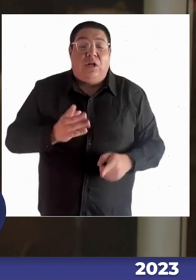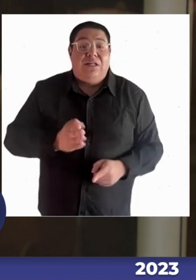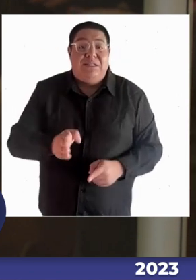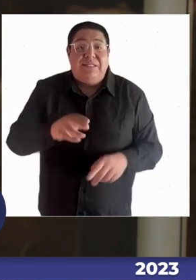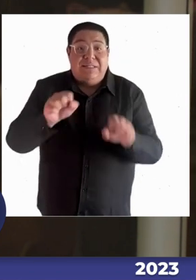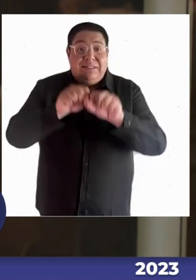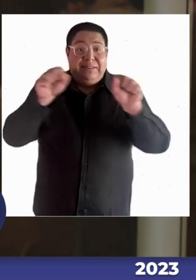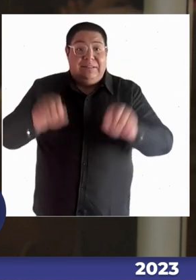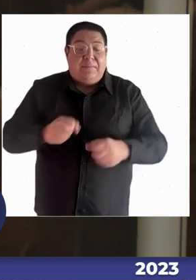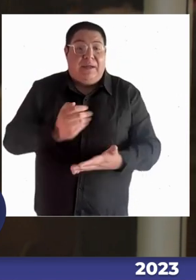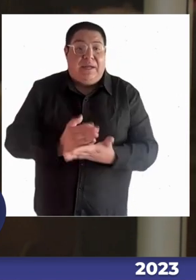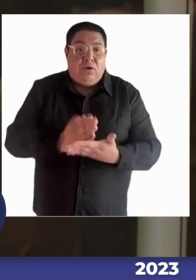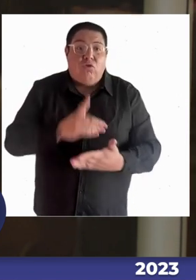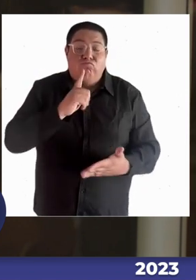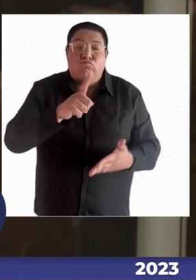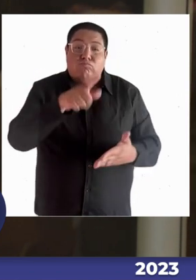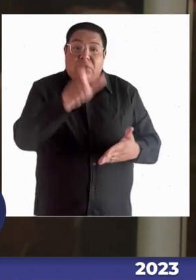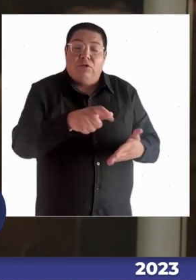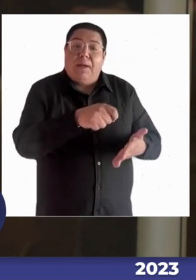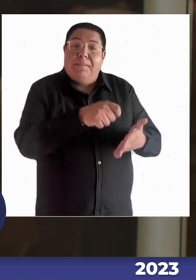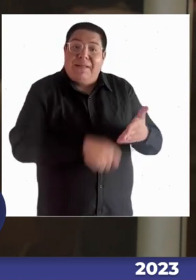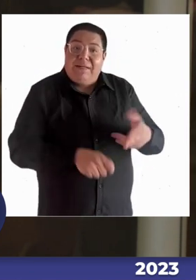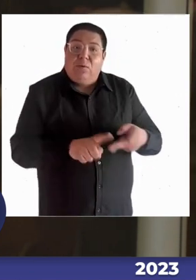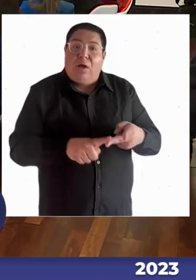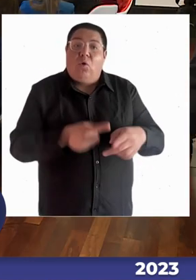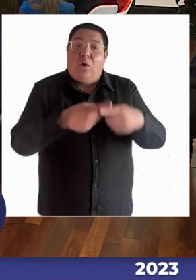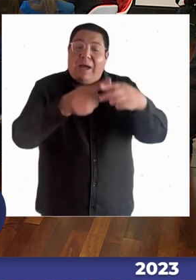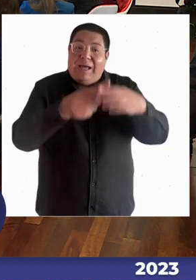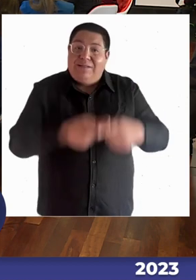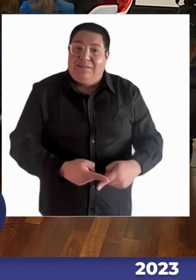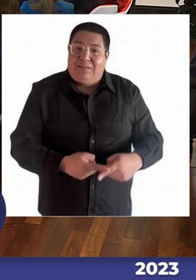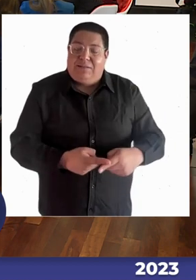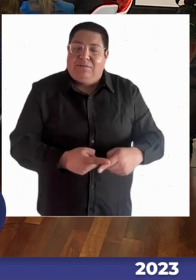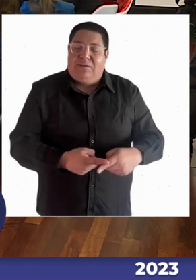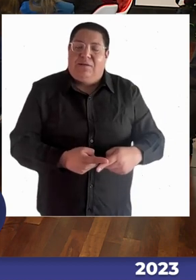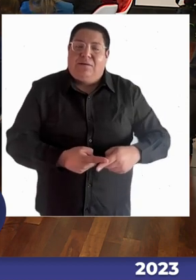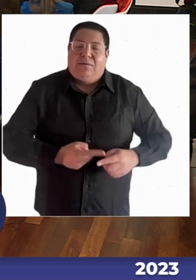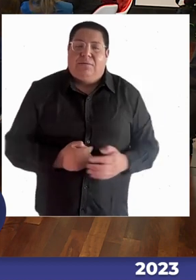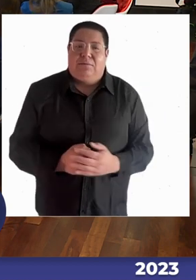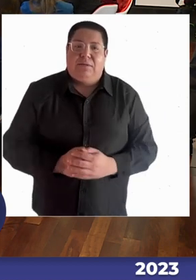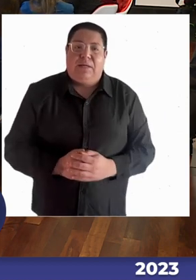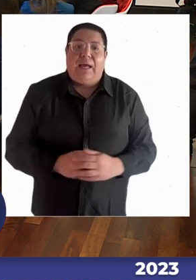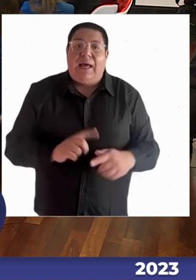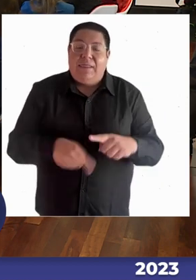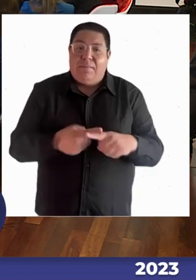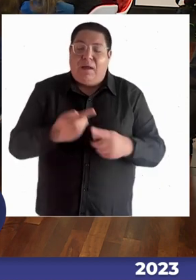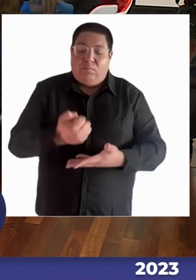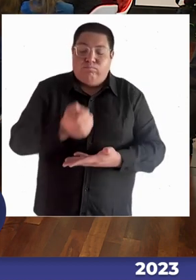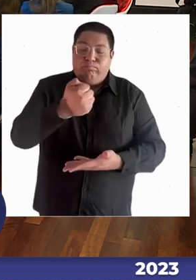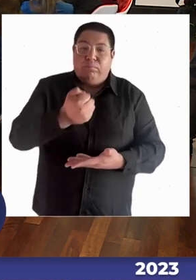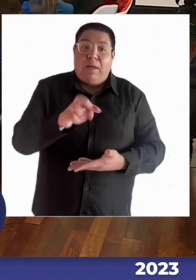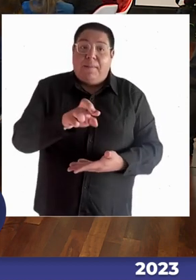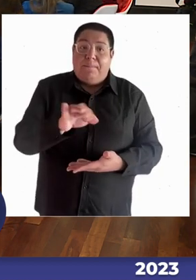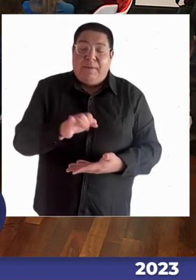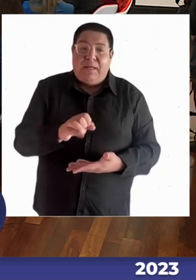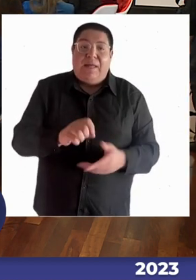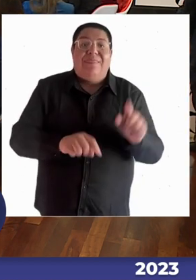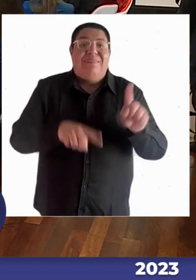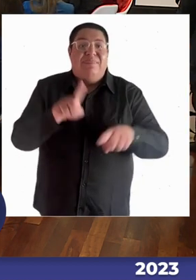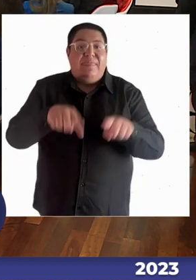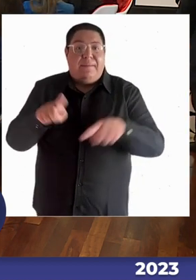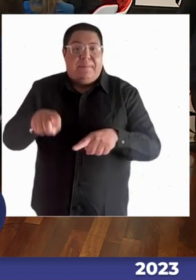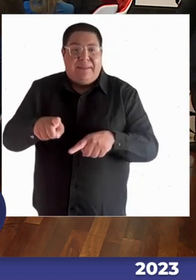Es matrícula y asistencia. Incluso el incremento del aporte por pie también depende de la asistencia.